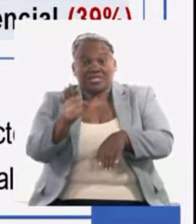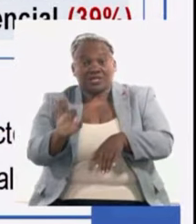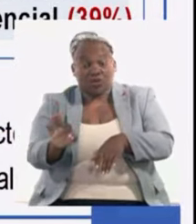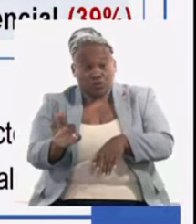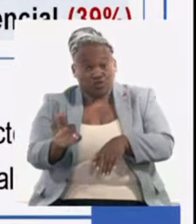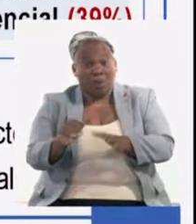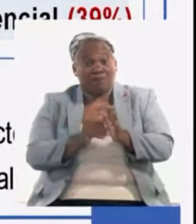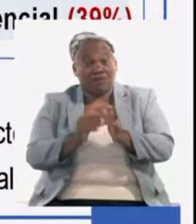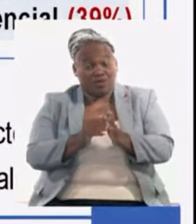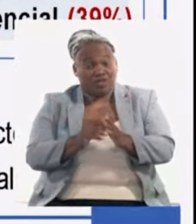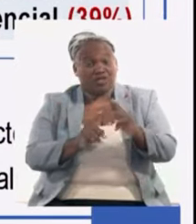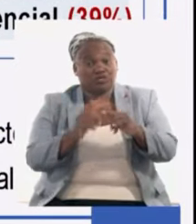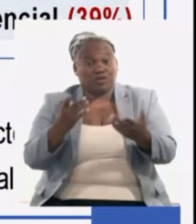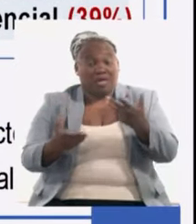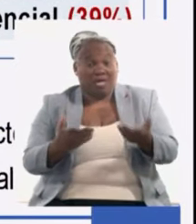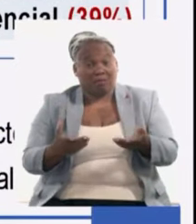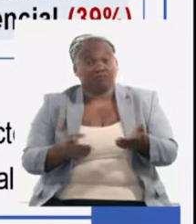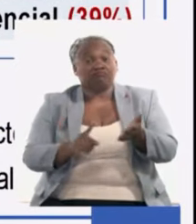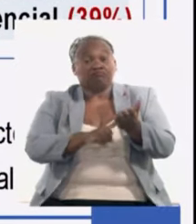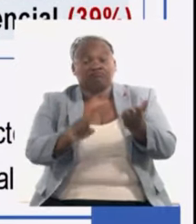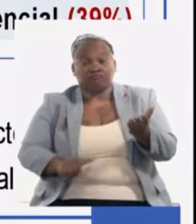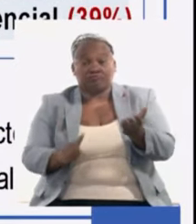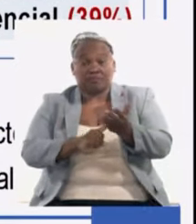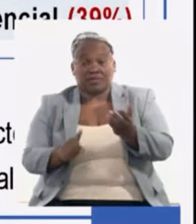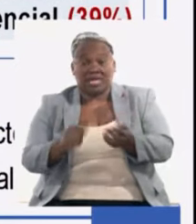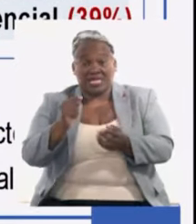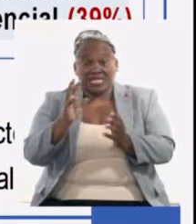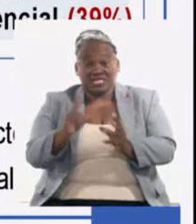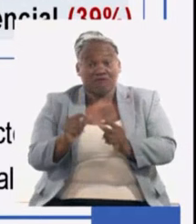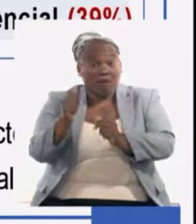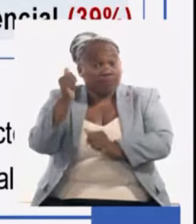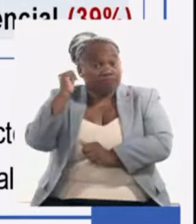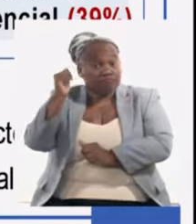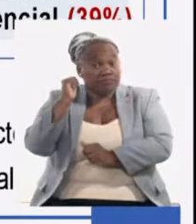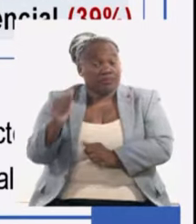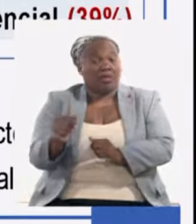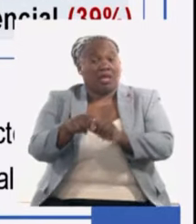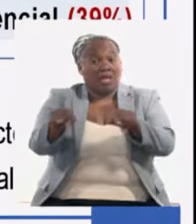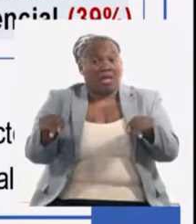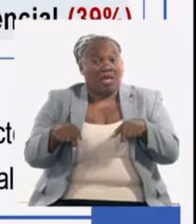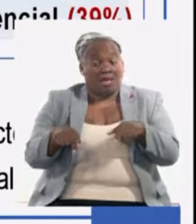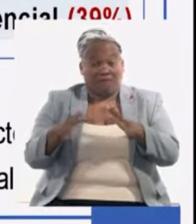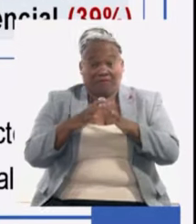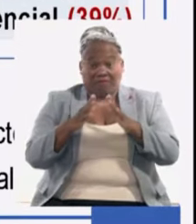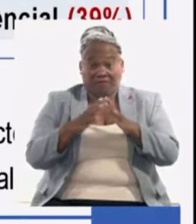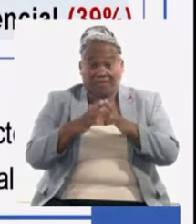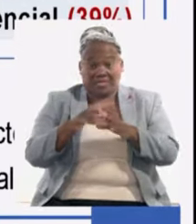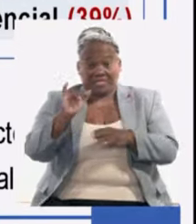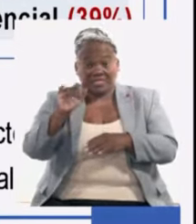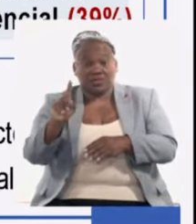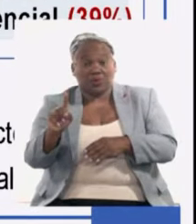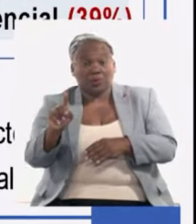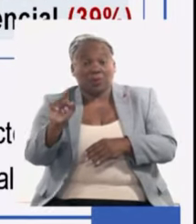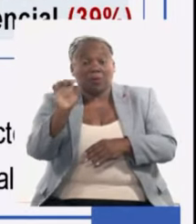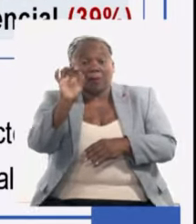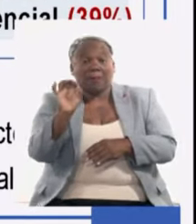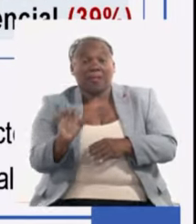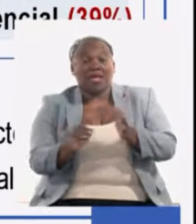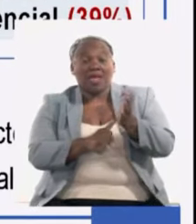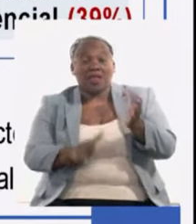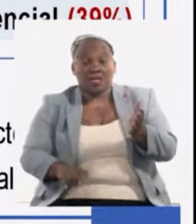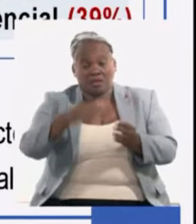la generación de energía eléctrica ahí tienen la cifra en el sector residencial consume el 61% de la energía del país